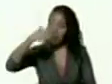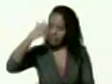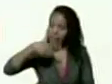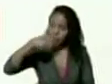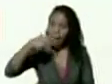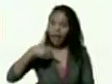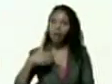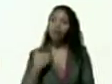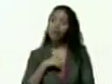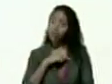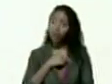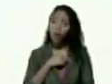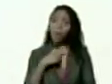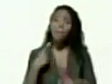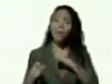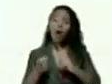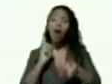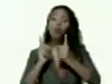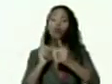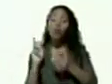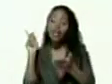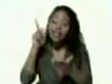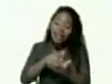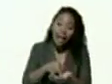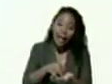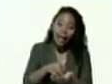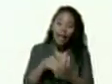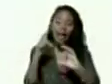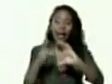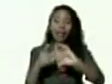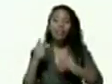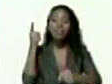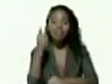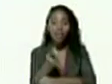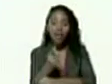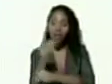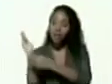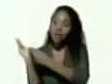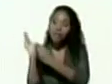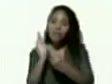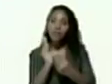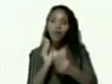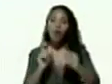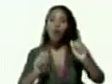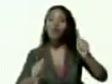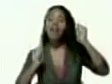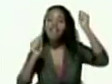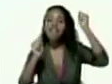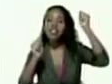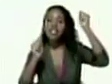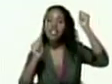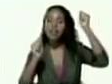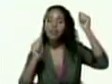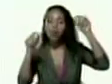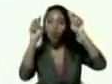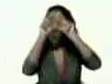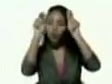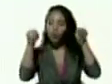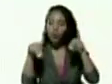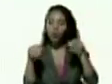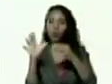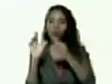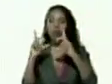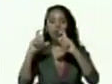pero todo el que llega a carnetizarse debe llevarse a su casa un afiche unos afiches